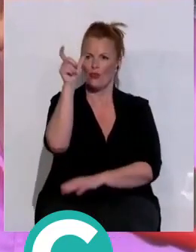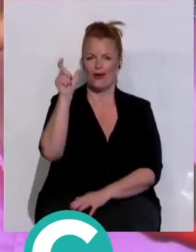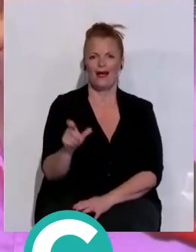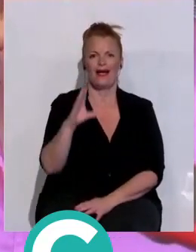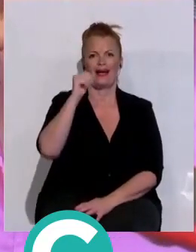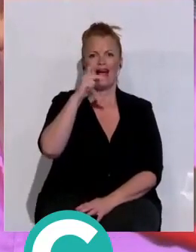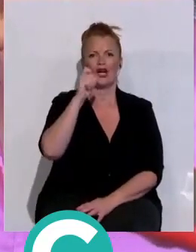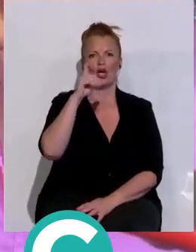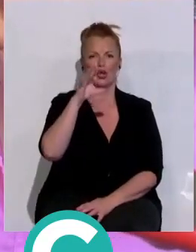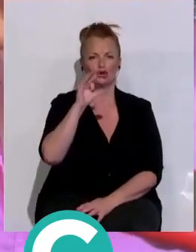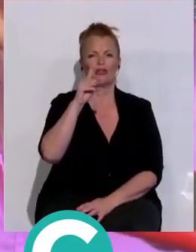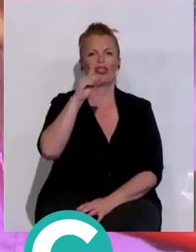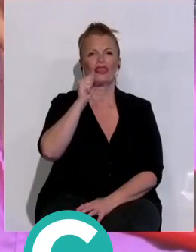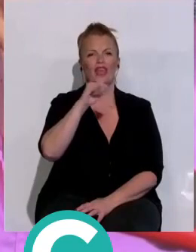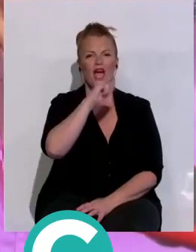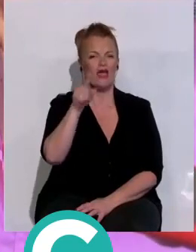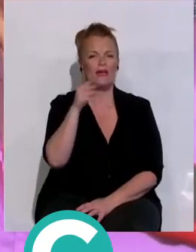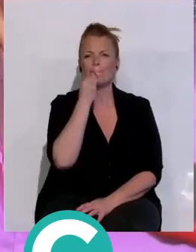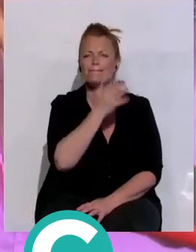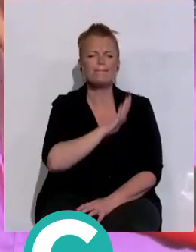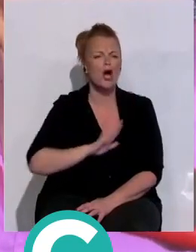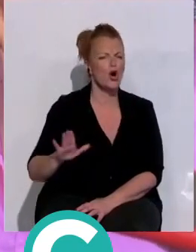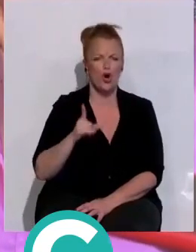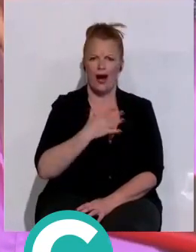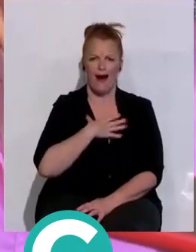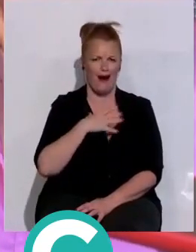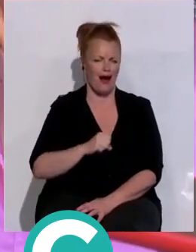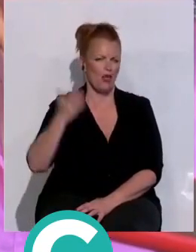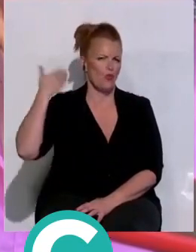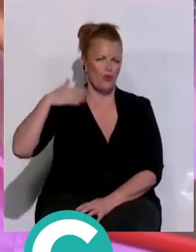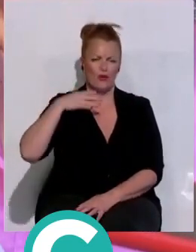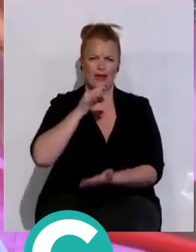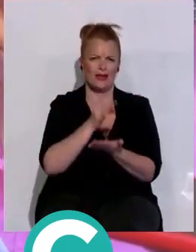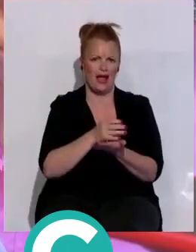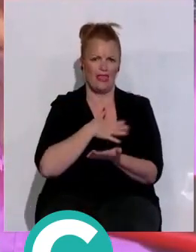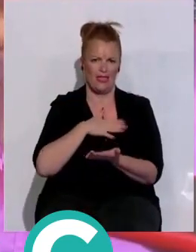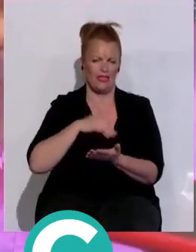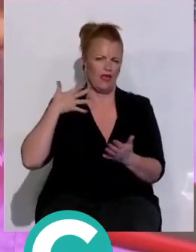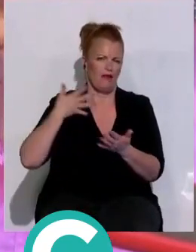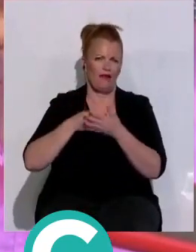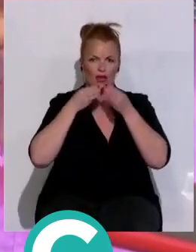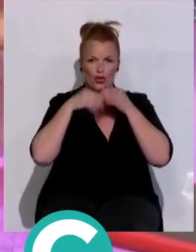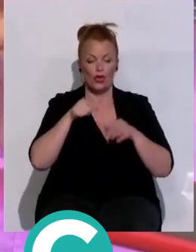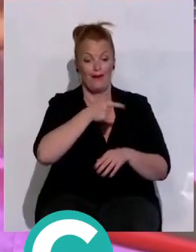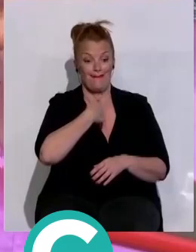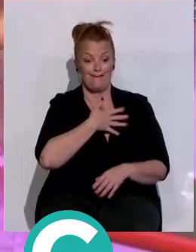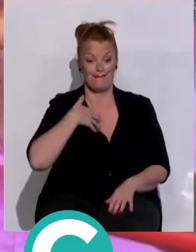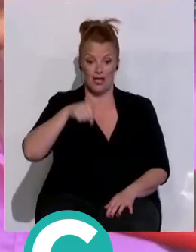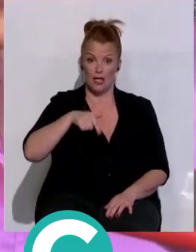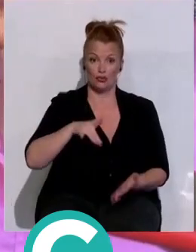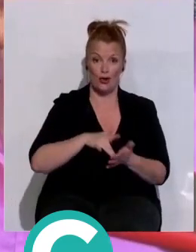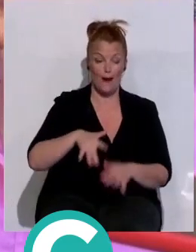ciudad en su historia. Y por eso hoy queríamos aquí, en esta plaza, volver a rendir enésimo homenaje a don Carlos